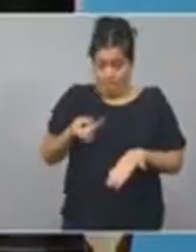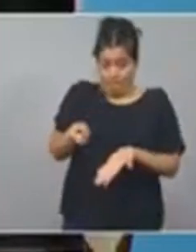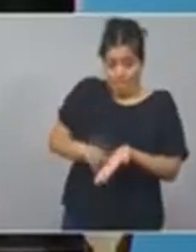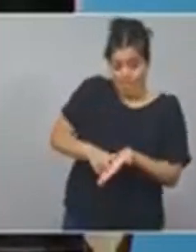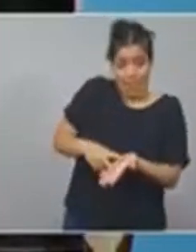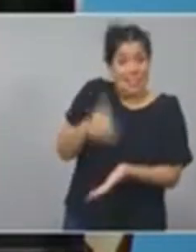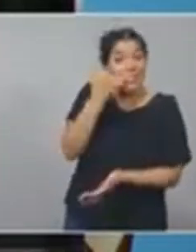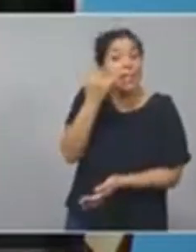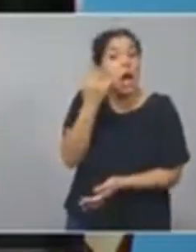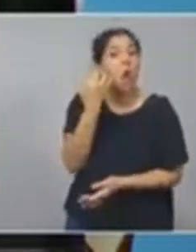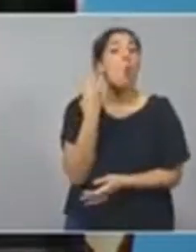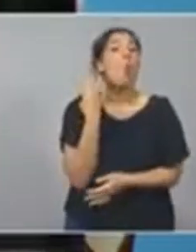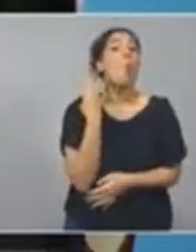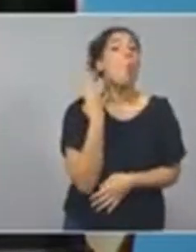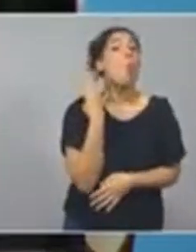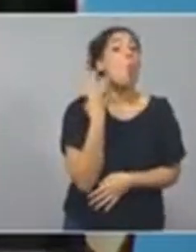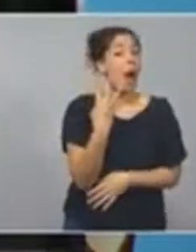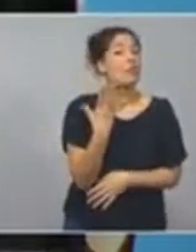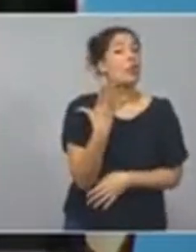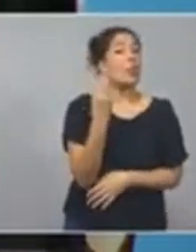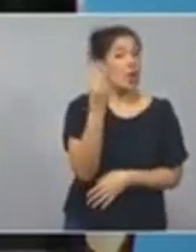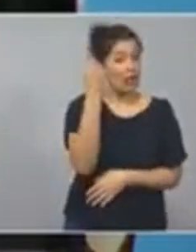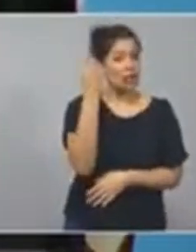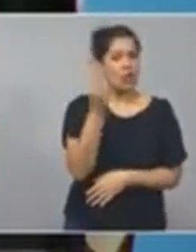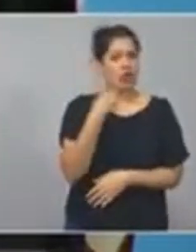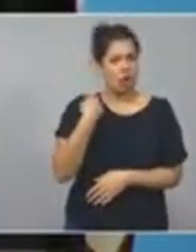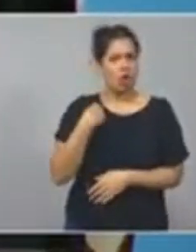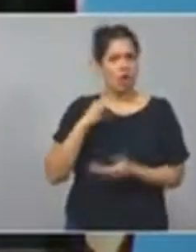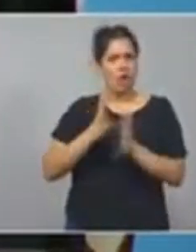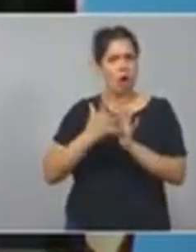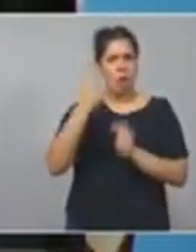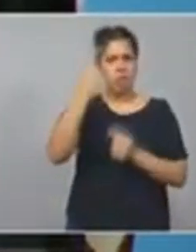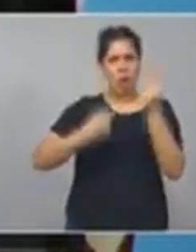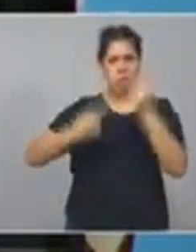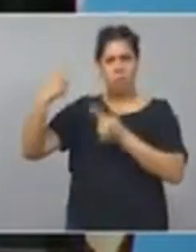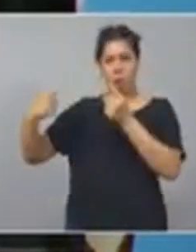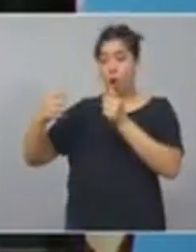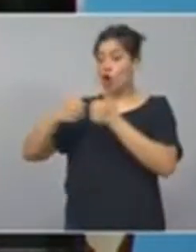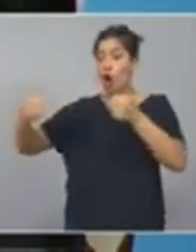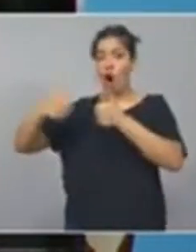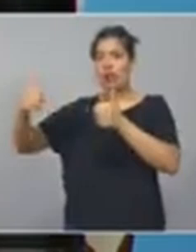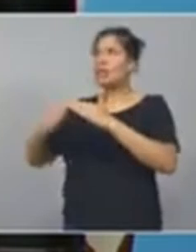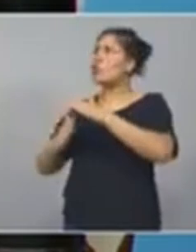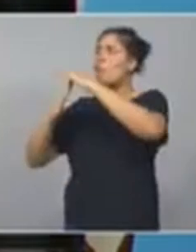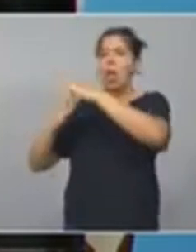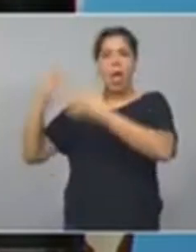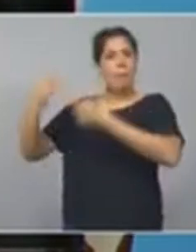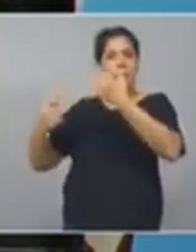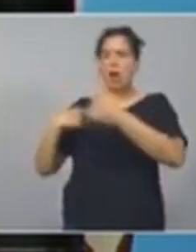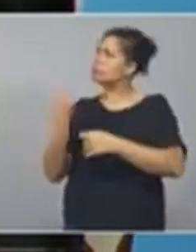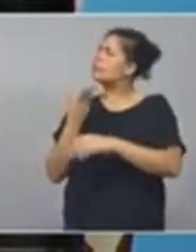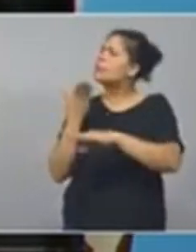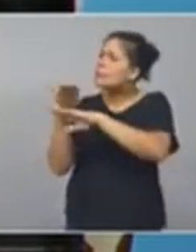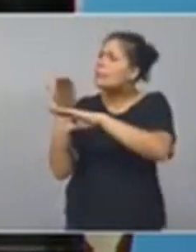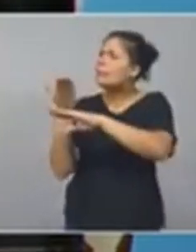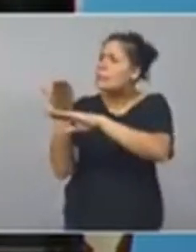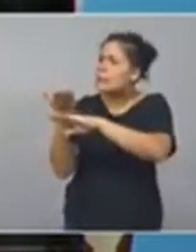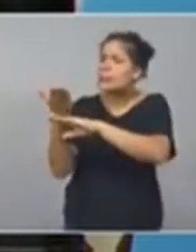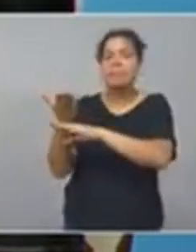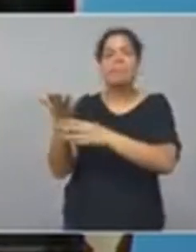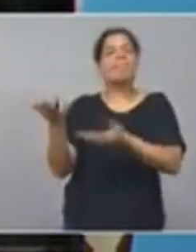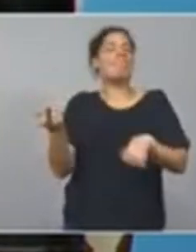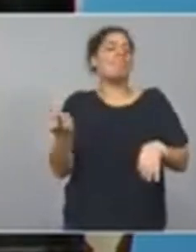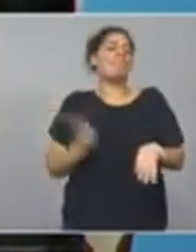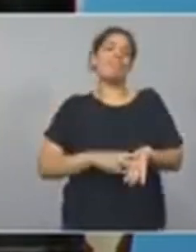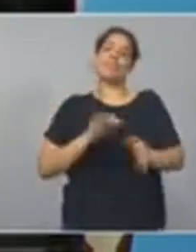con cuatro conceptos a la Corte Suprema de Justicia, pero reitero, esta es una deuda